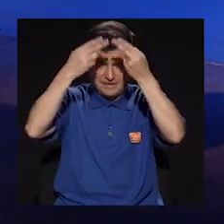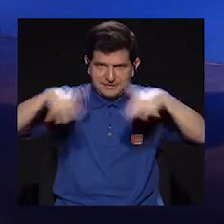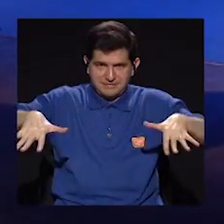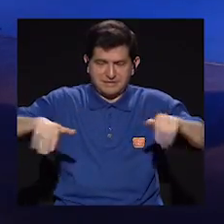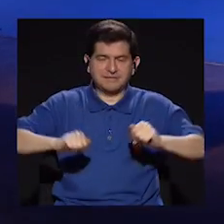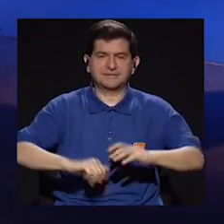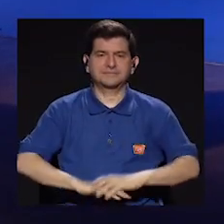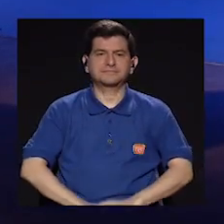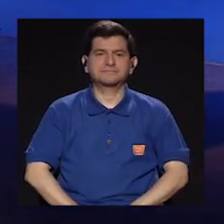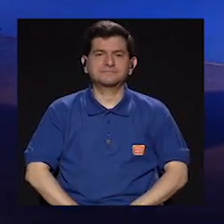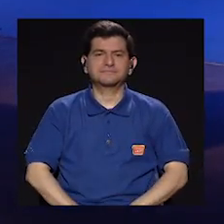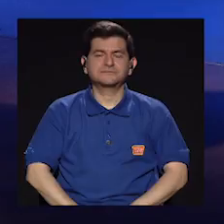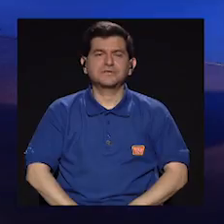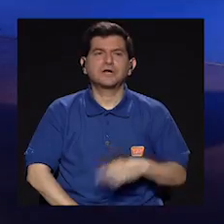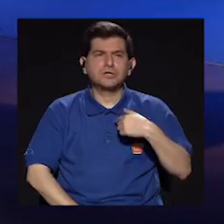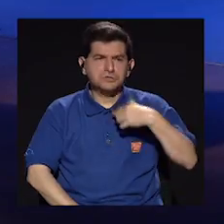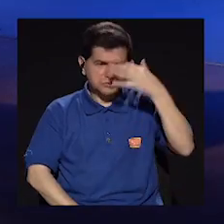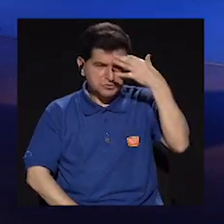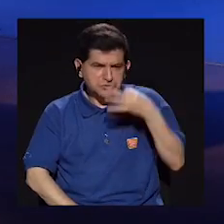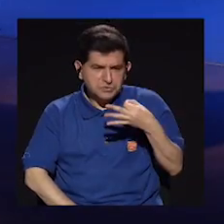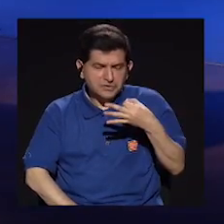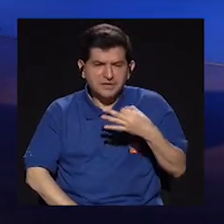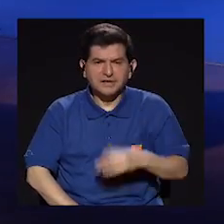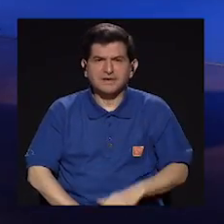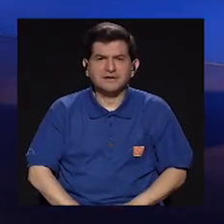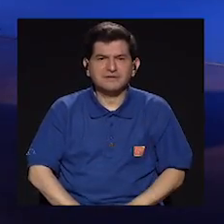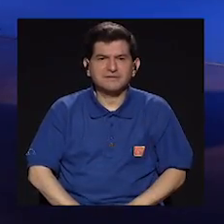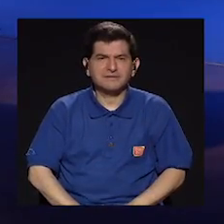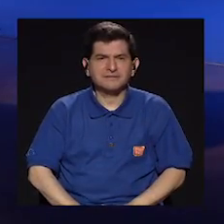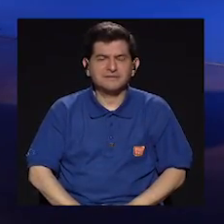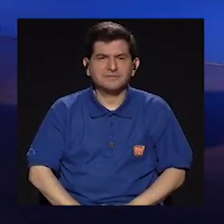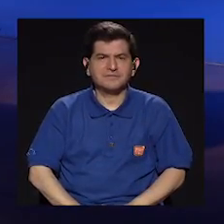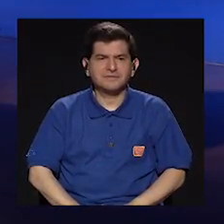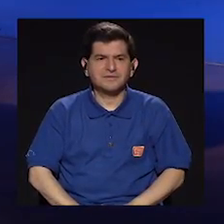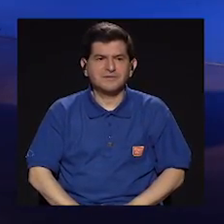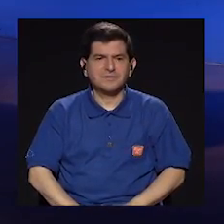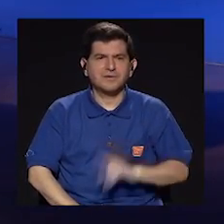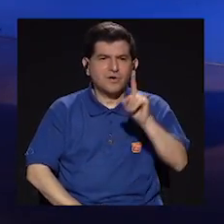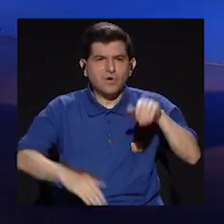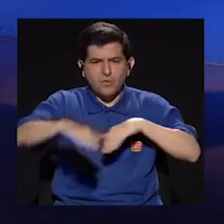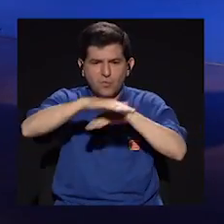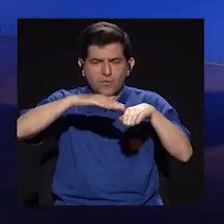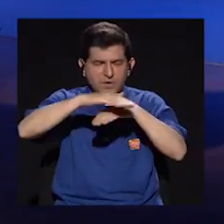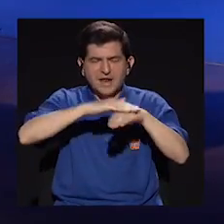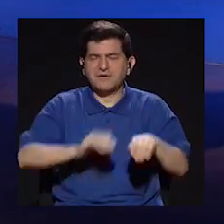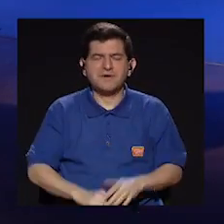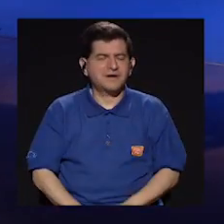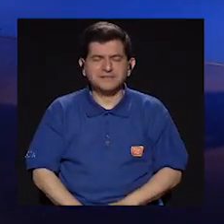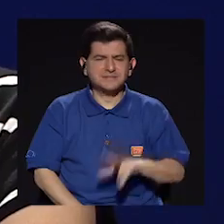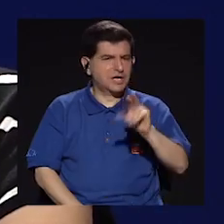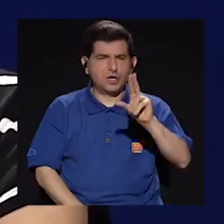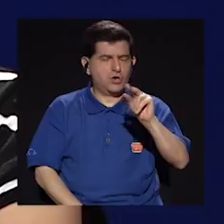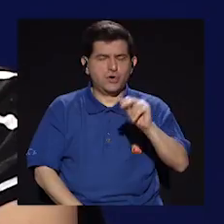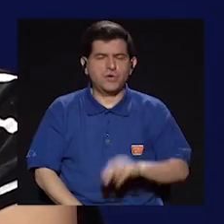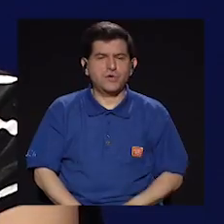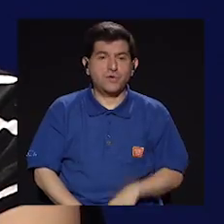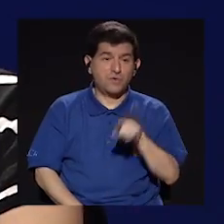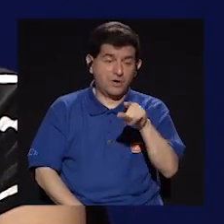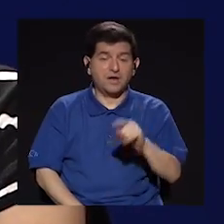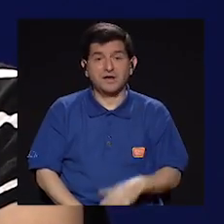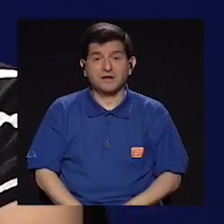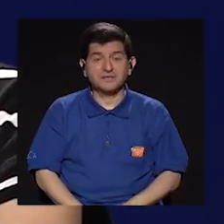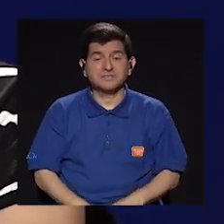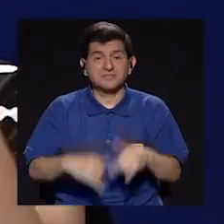Y entonces, no creo que la ponga como en alguna plataforma BOD aún, pero